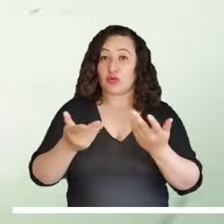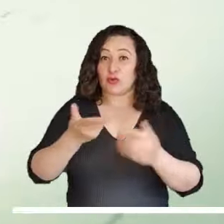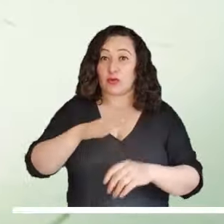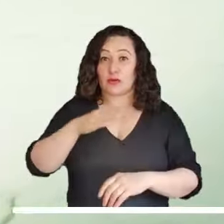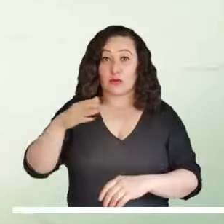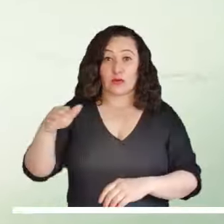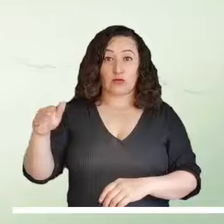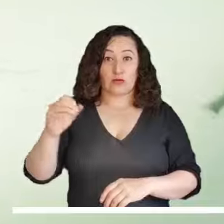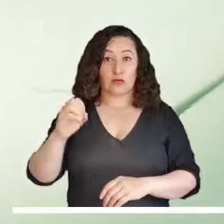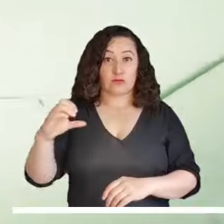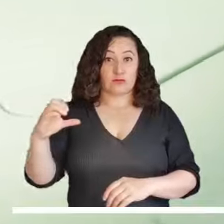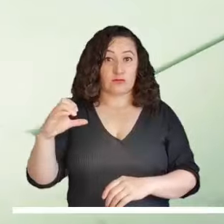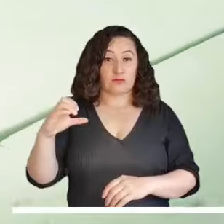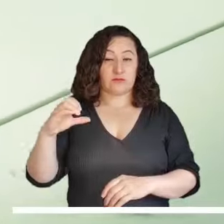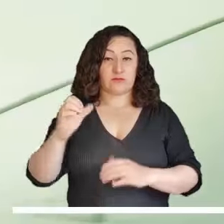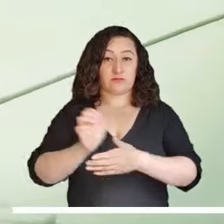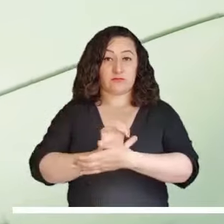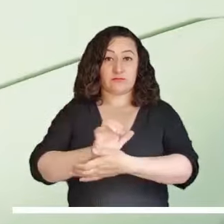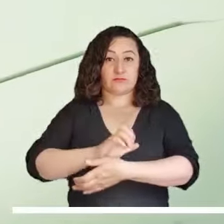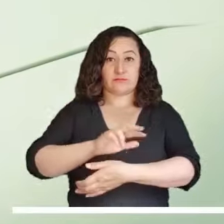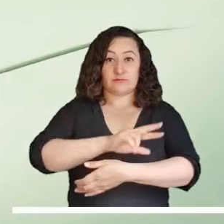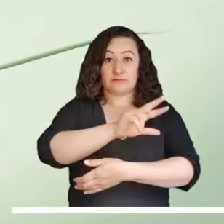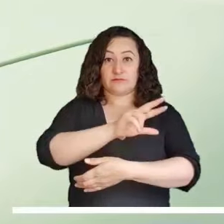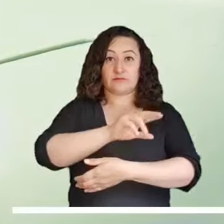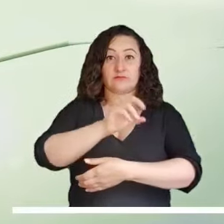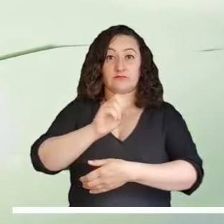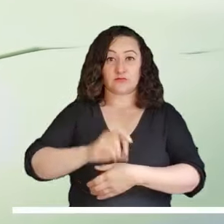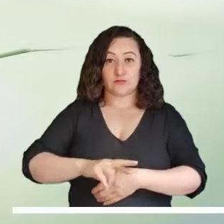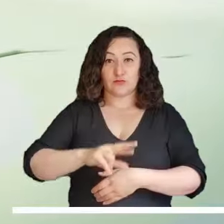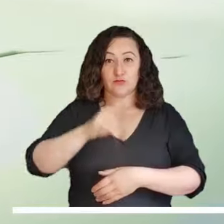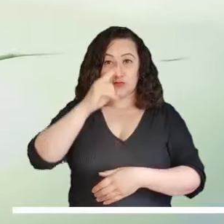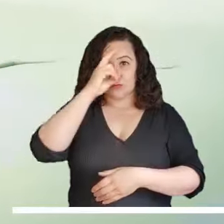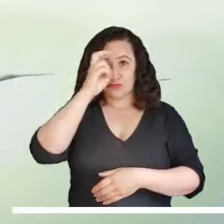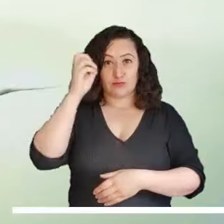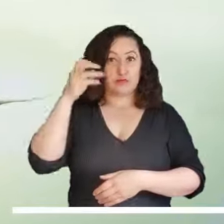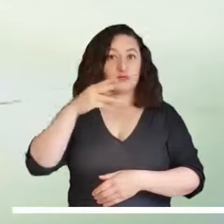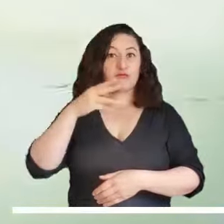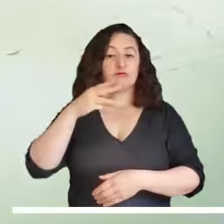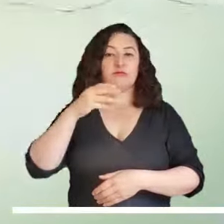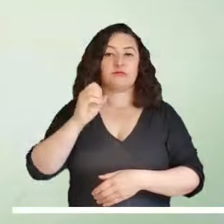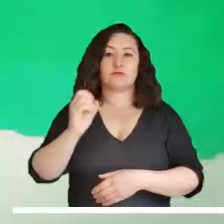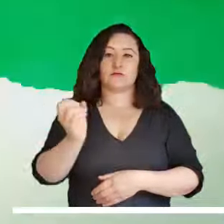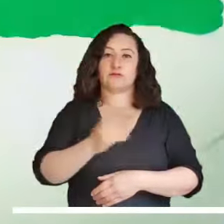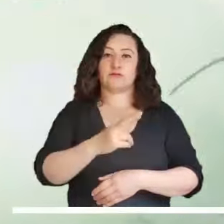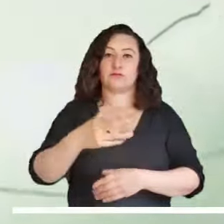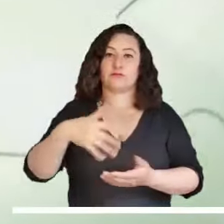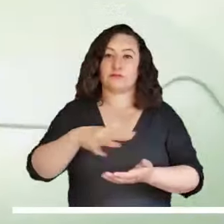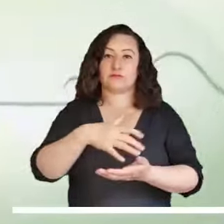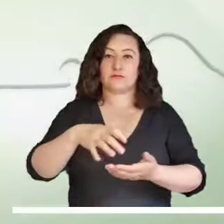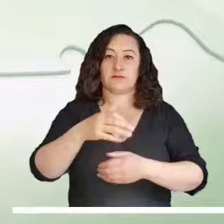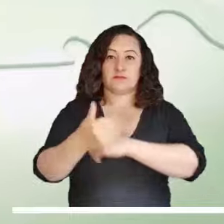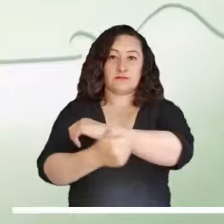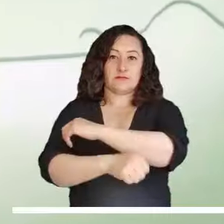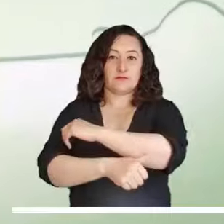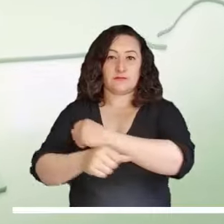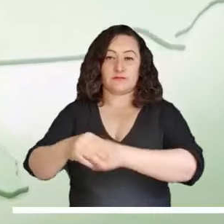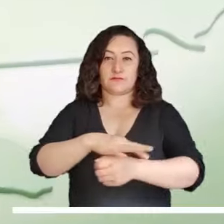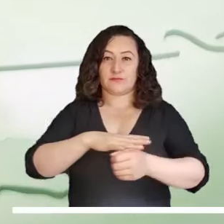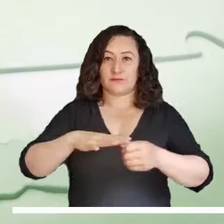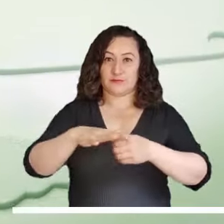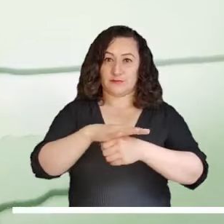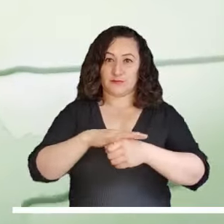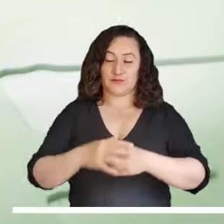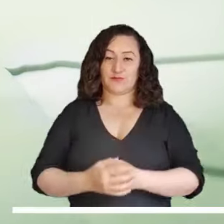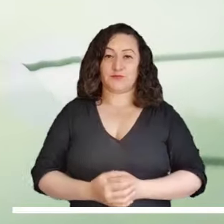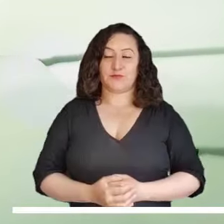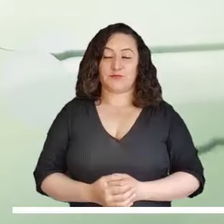Antioquia, Eje Cafetero, Sur de Norte de Santander, Oriente de Santander, Boyacá y Cundinamarca. La